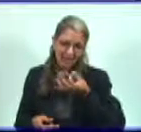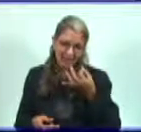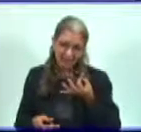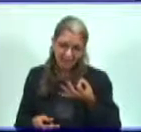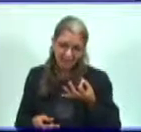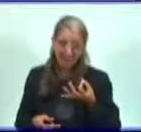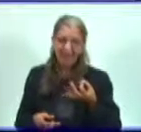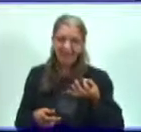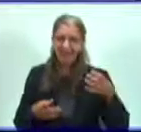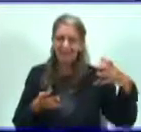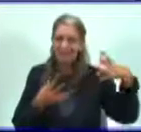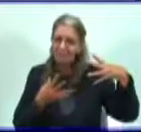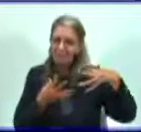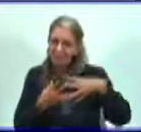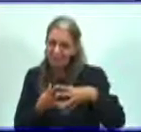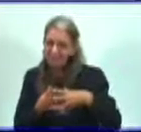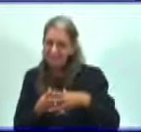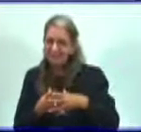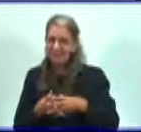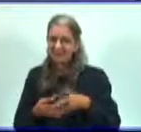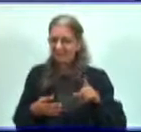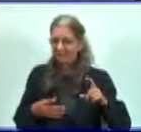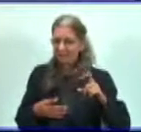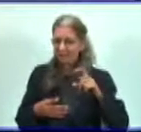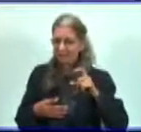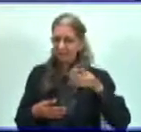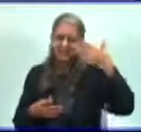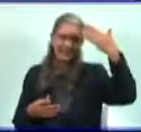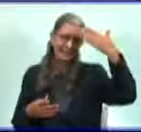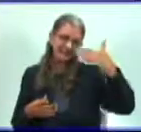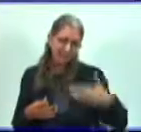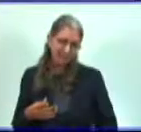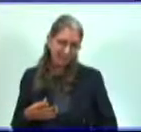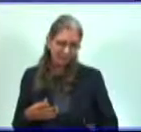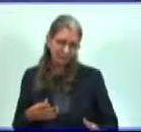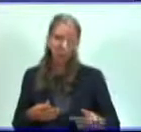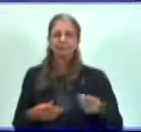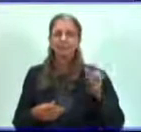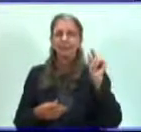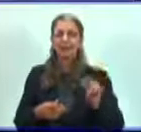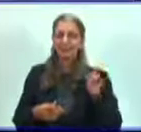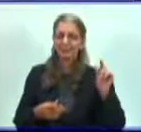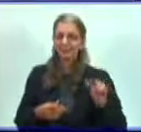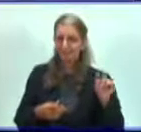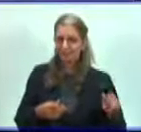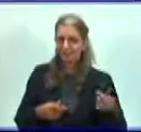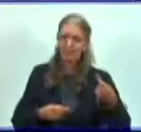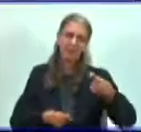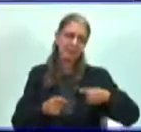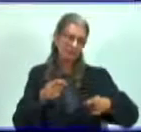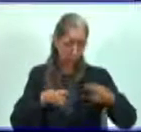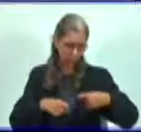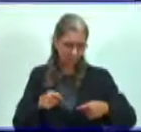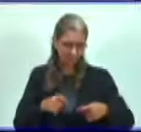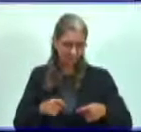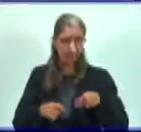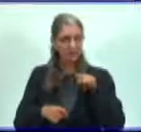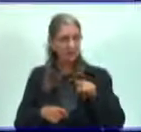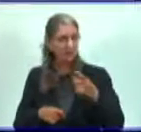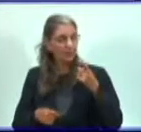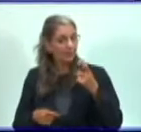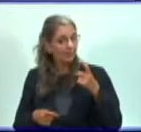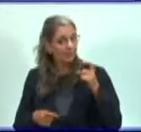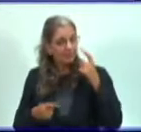influencia de los virus en la salud humana y en la economía. Los virus, tema bien importante,